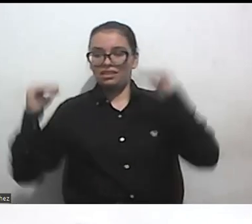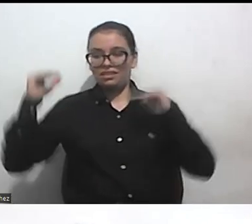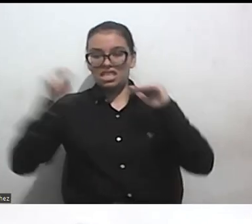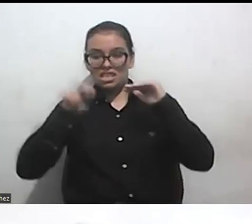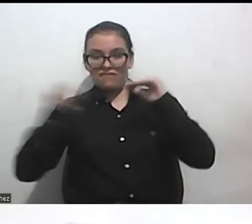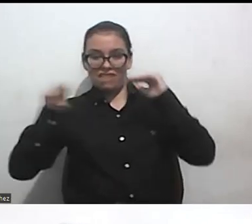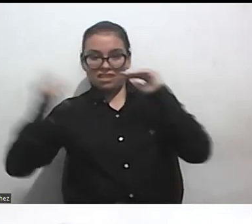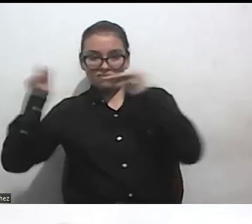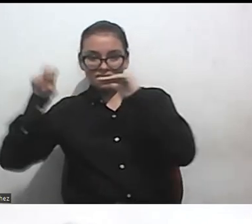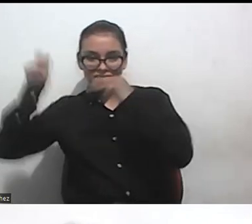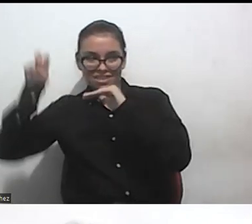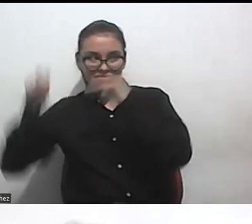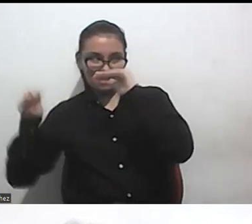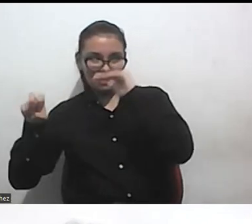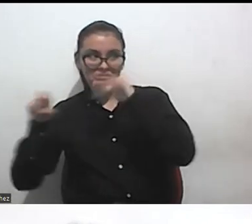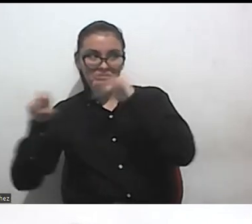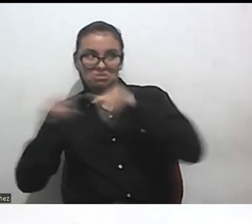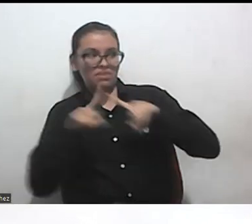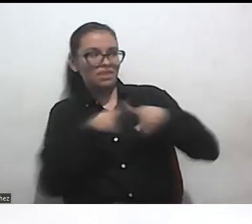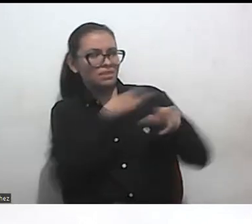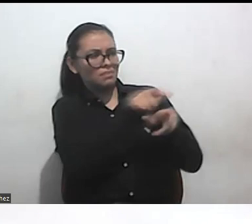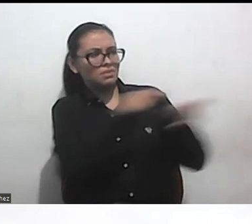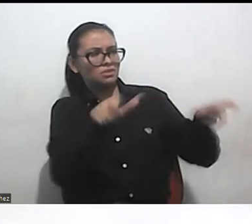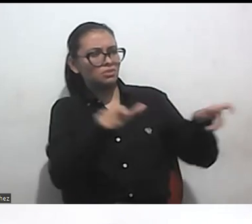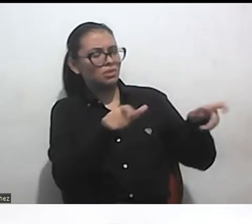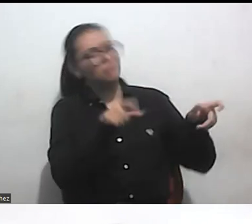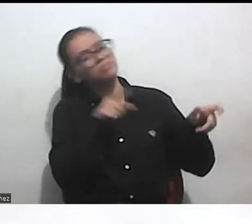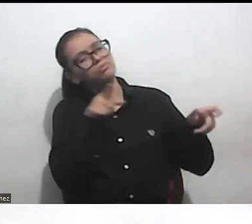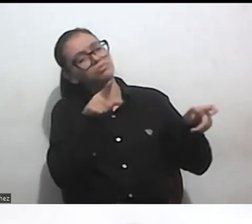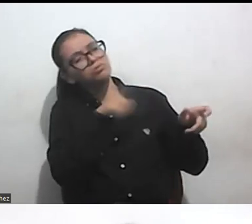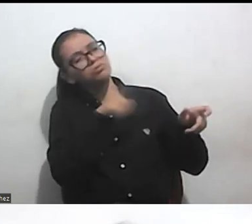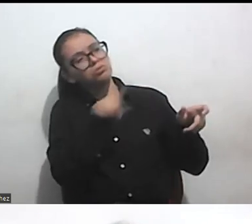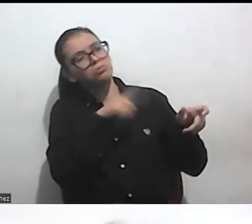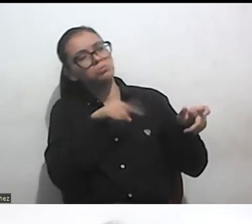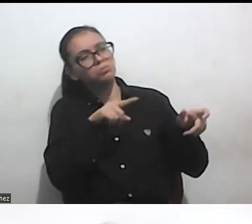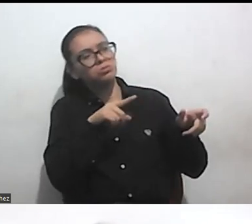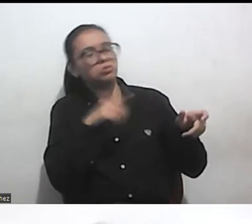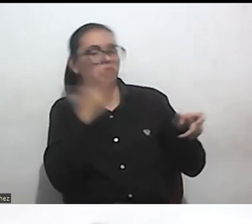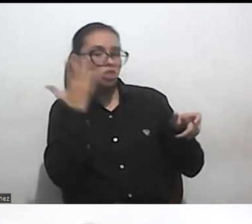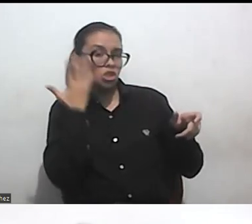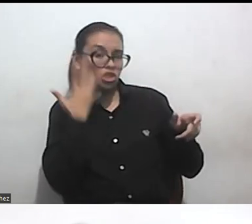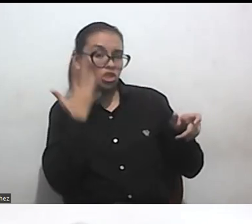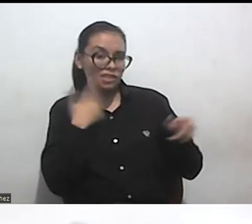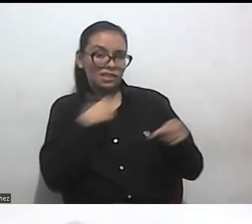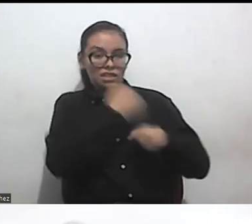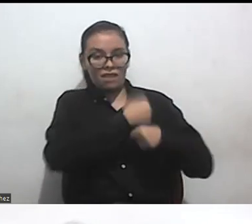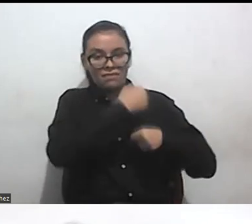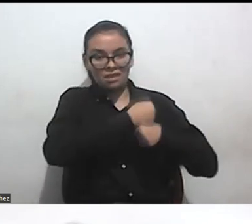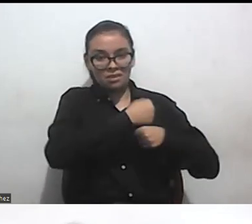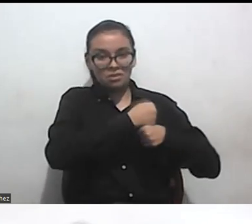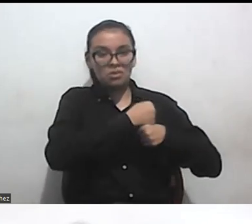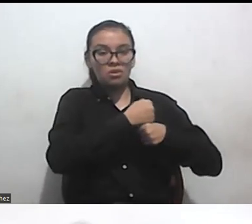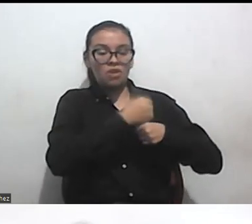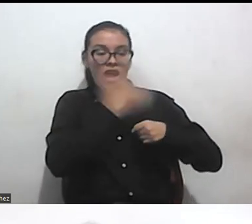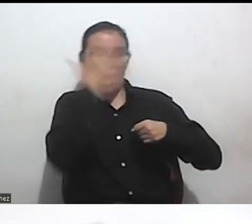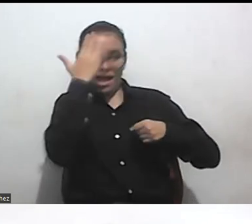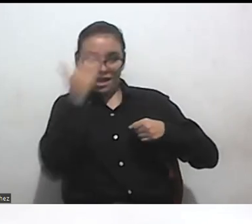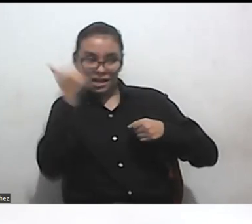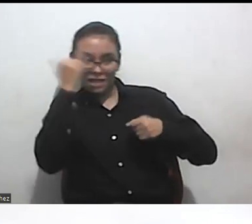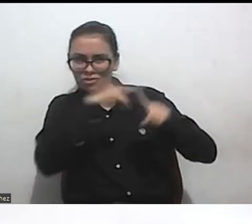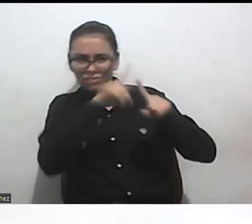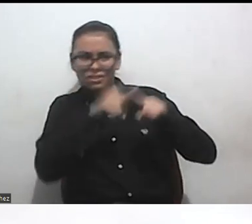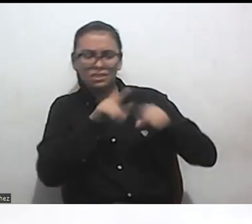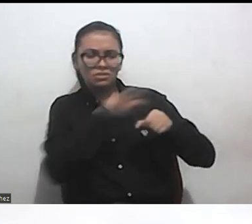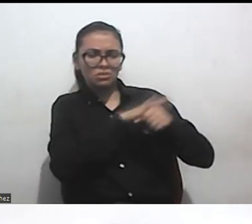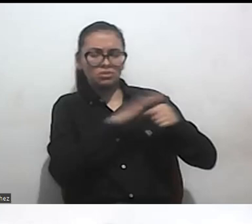mayoría de las personas que encontramos en nuestros ámbitos laborales académicos etcétera